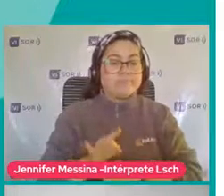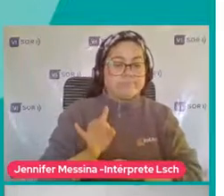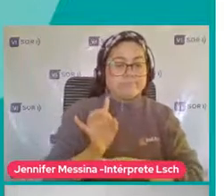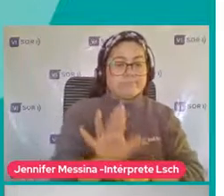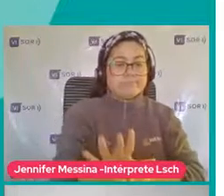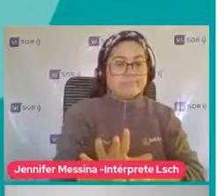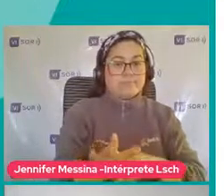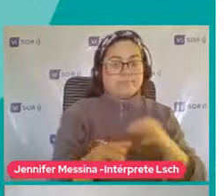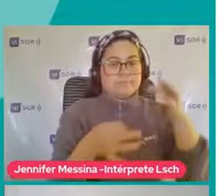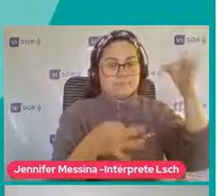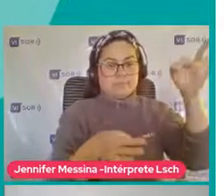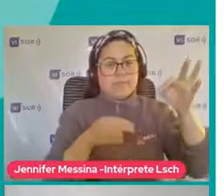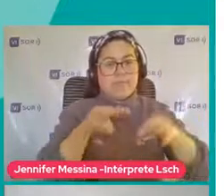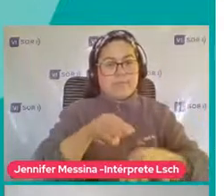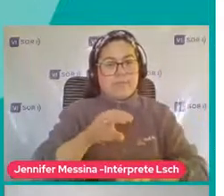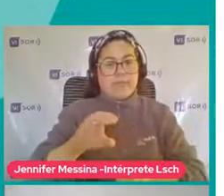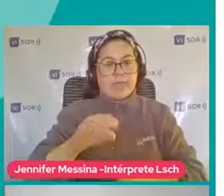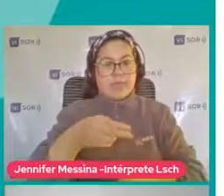Este